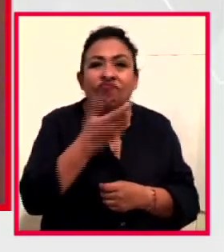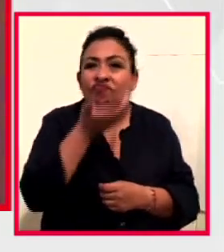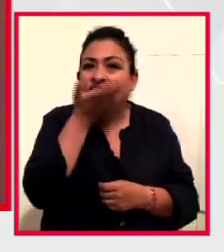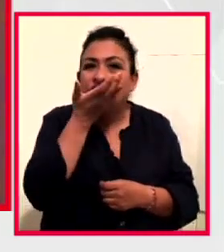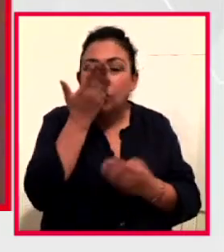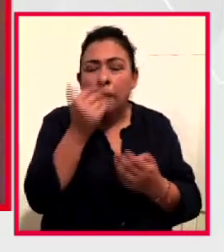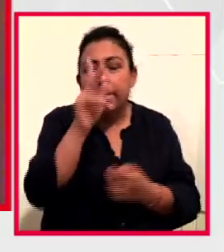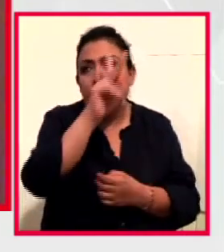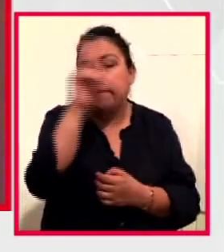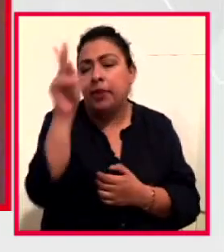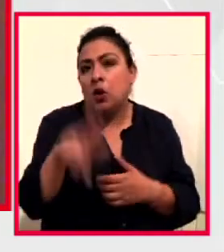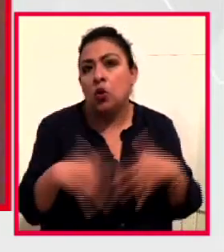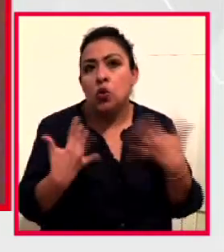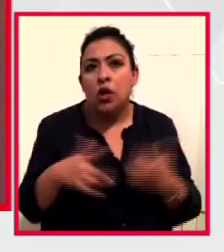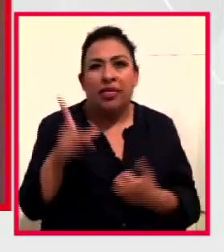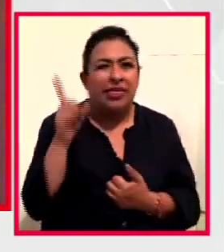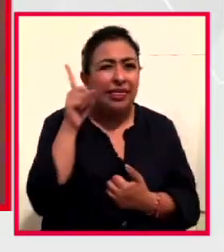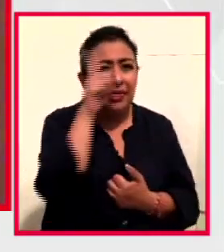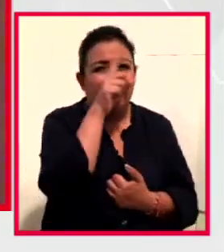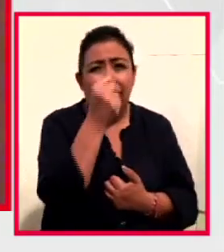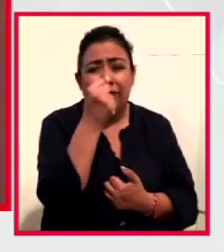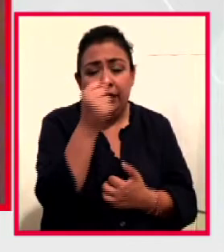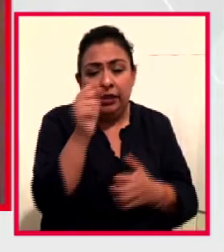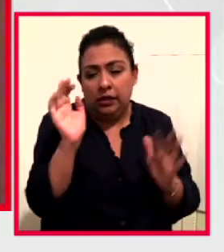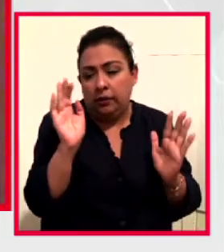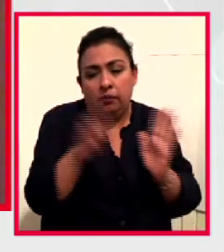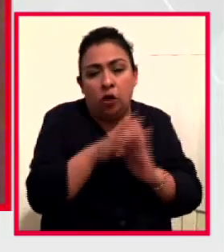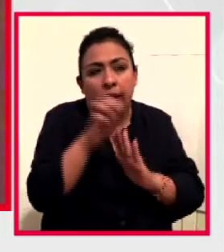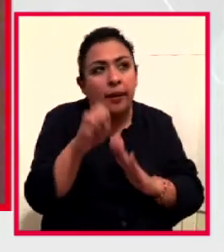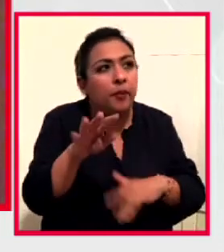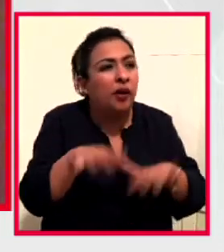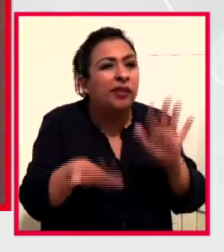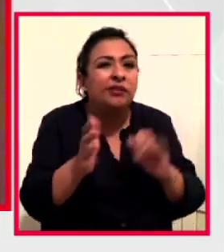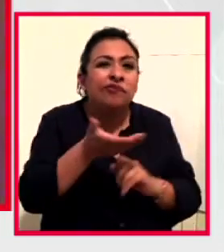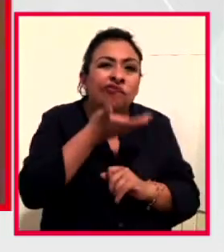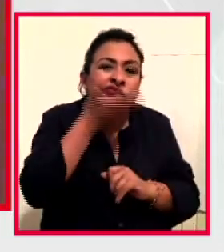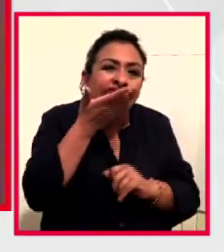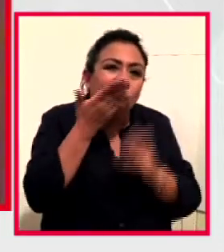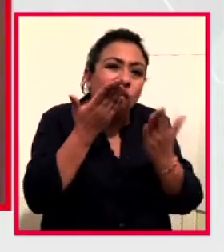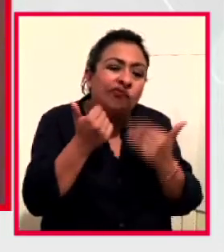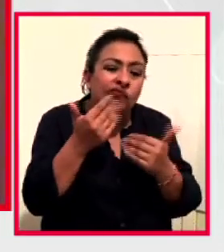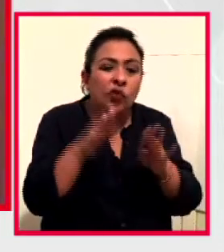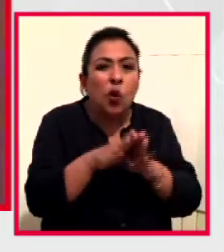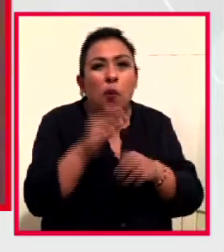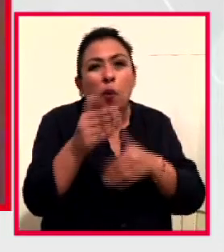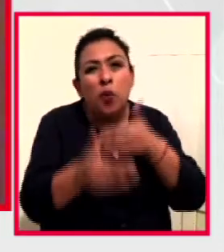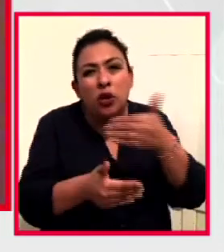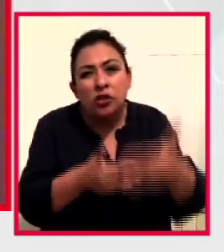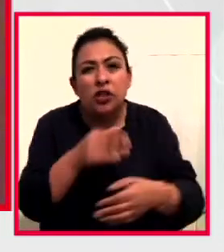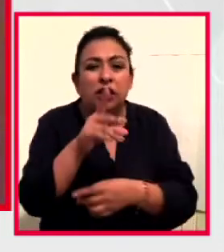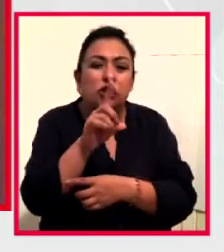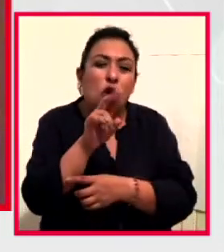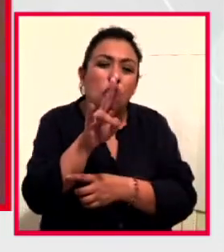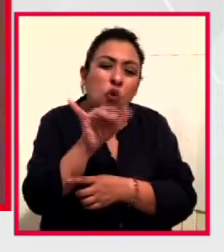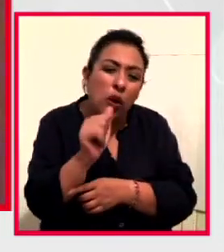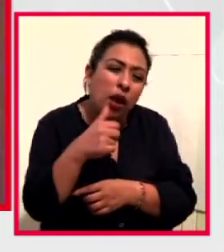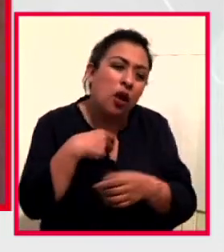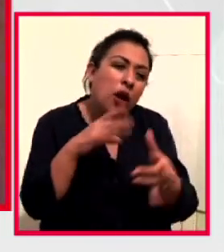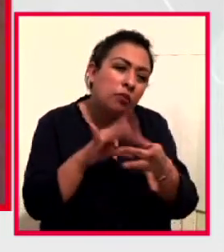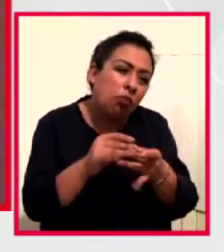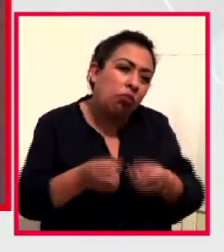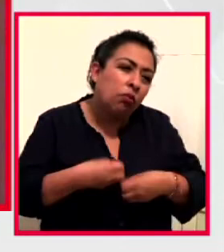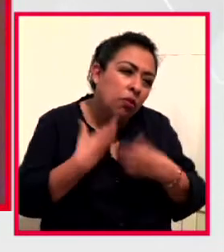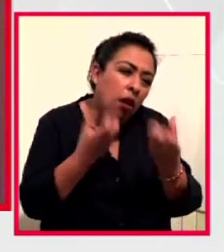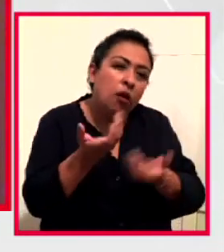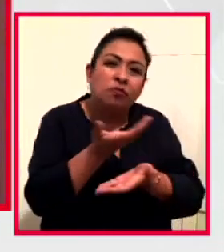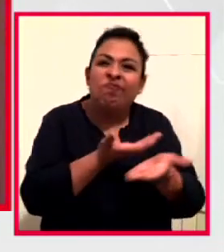duras, ¿no? Porque, mira, a lo mejor no estamos muy acostumbrados a hacer ese proceso de duelo y de hablar de lo que nos pasa y de compartirlo,